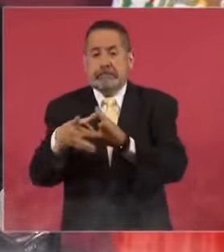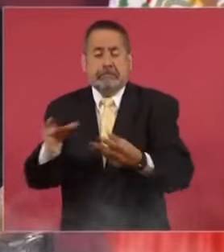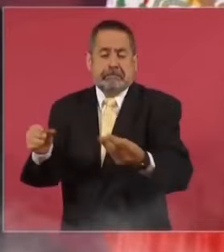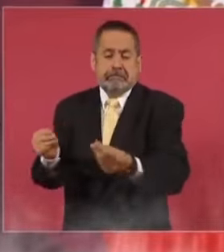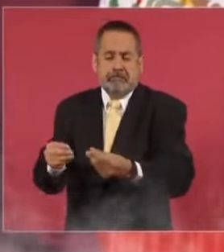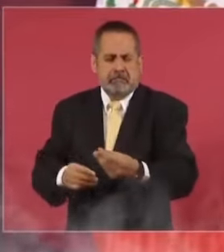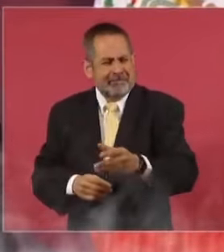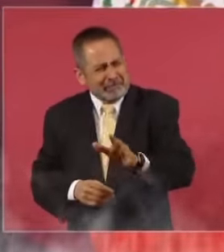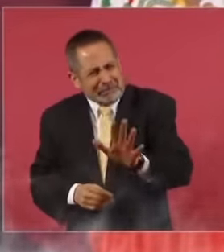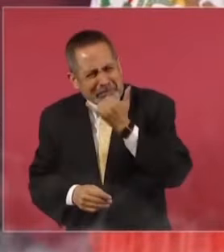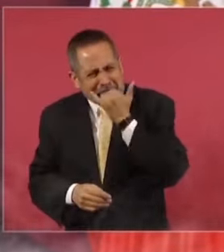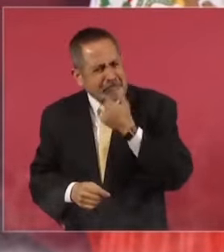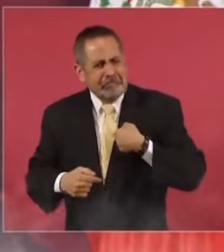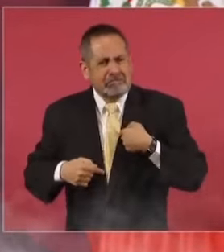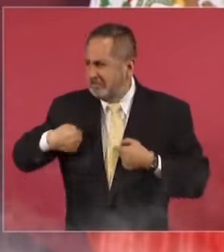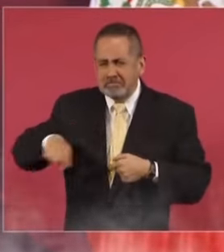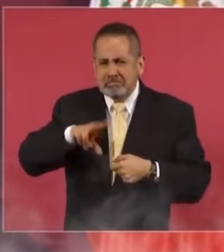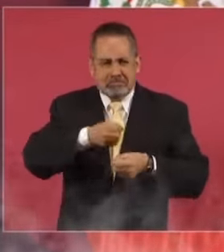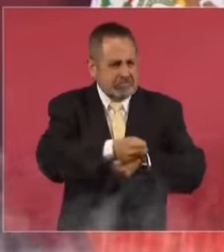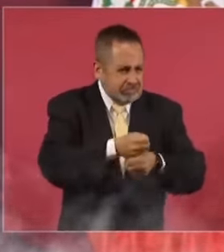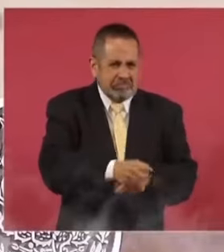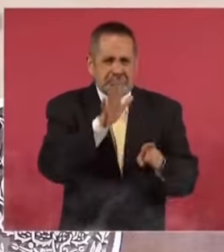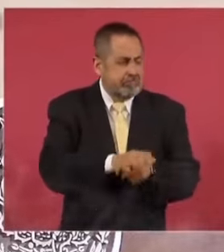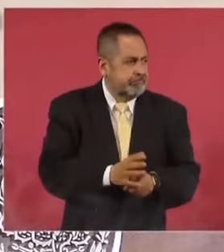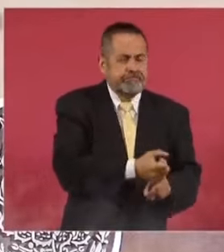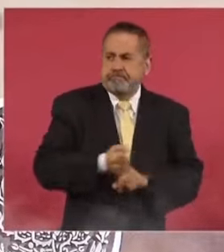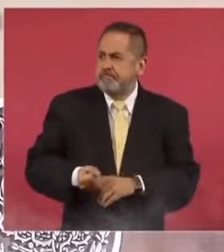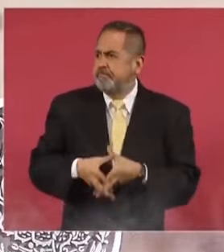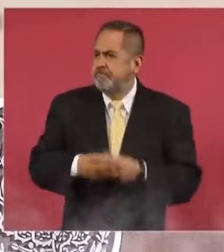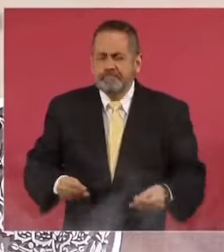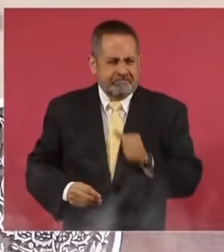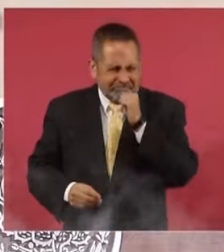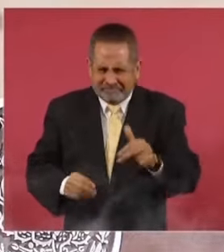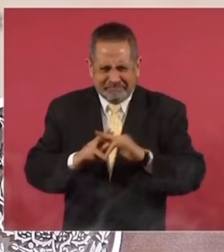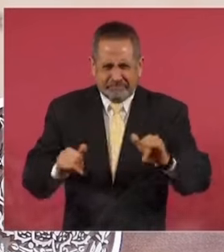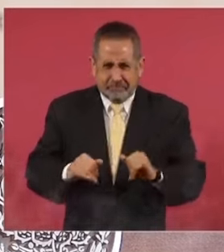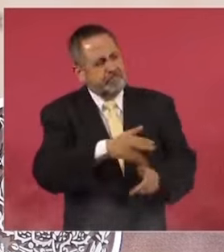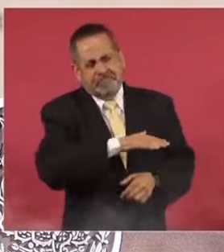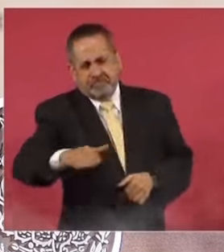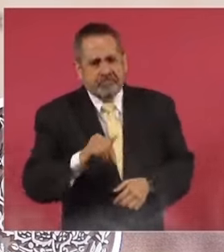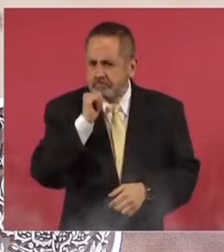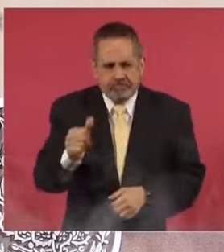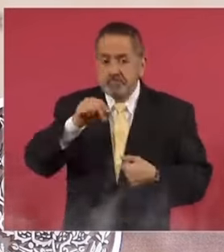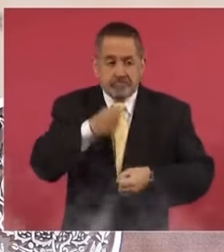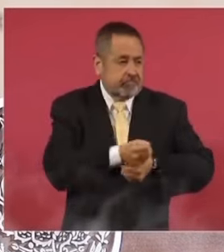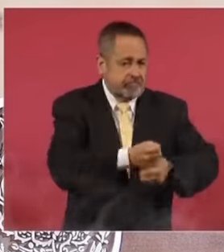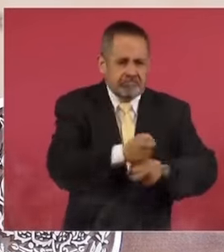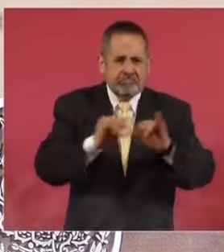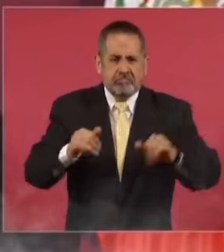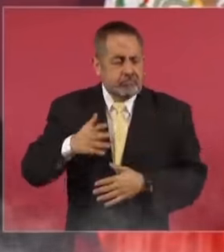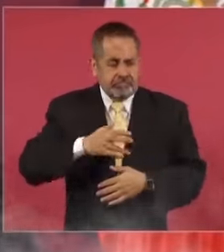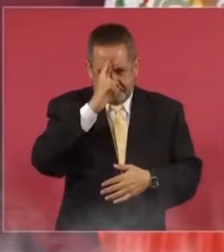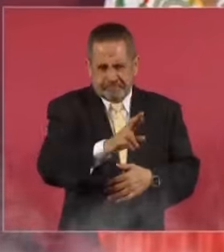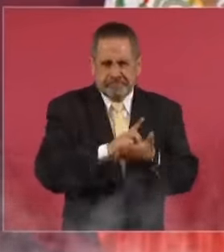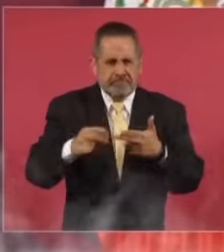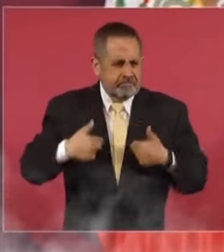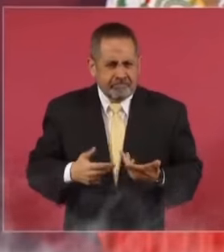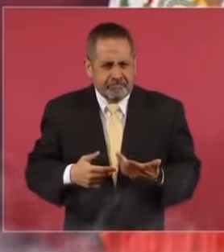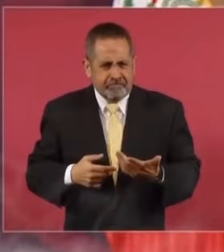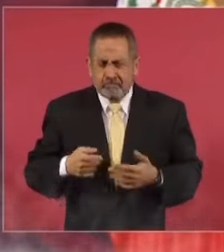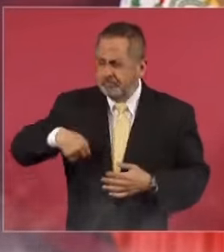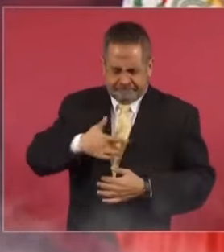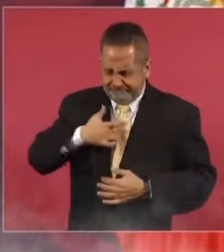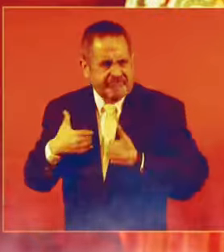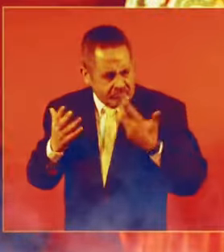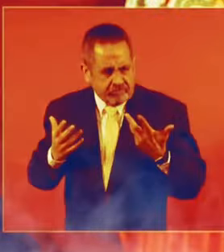¿Cuándo? Nosotros no reprimimos, nosotros no desaparecemos a nadie, nosotros no permitimos masacres, no torturamos, nosotros somos respetuosos de los derechos humanos, es